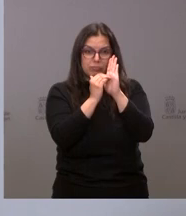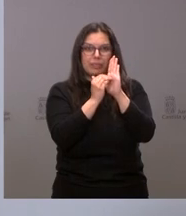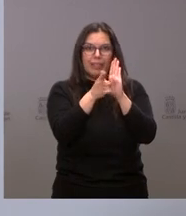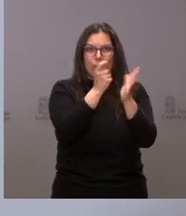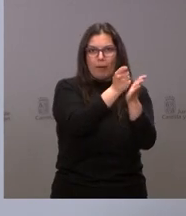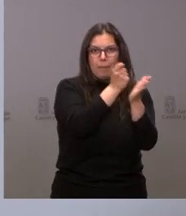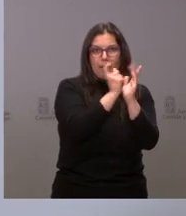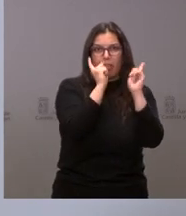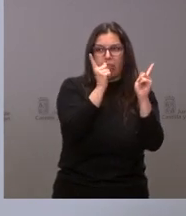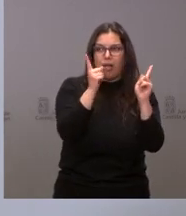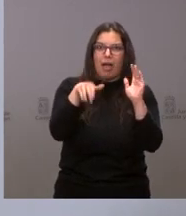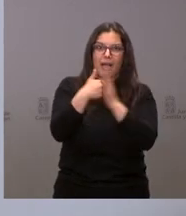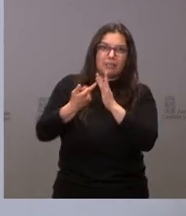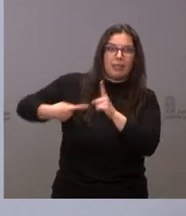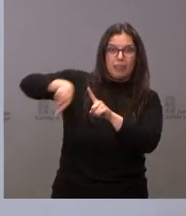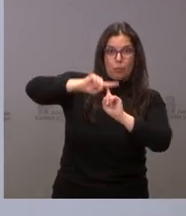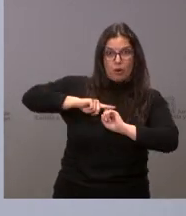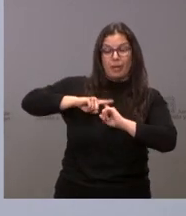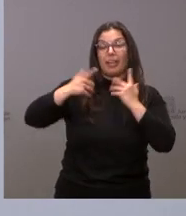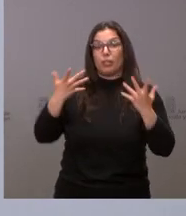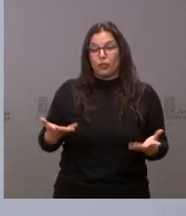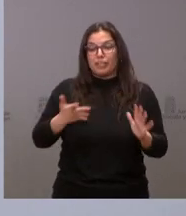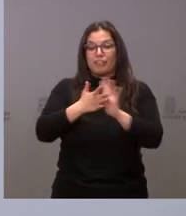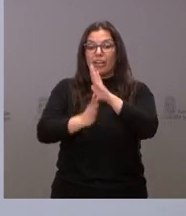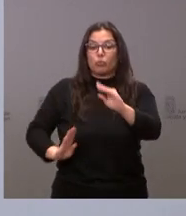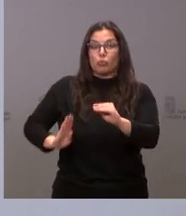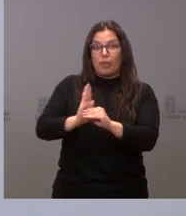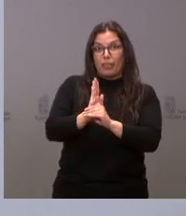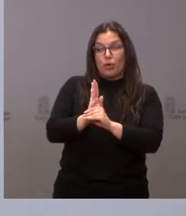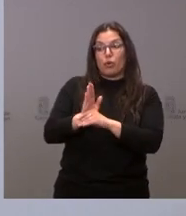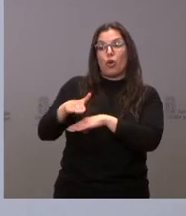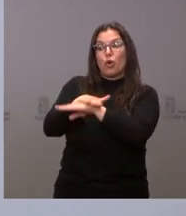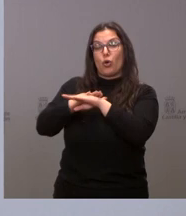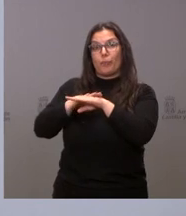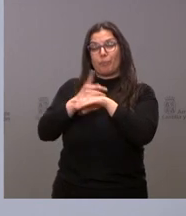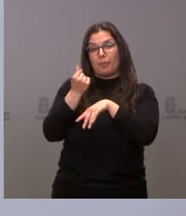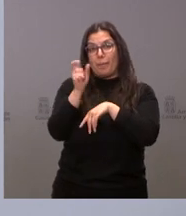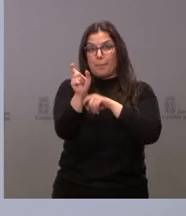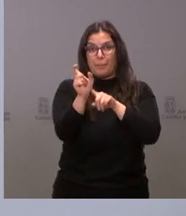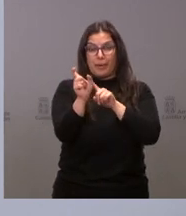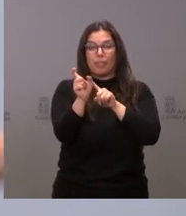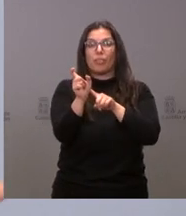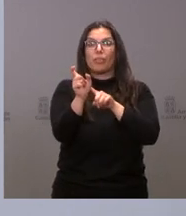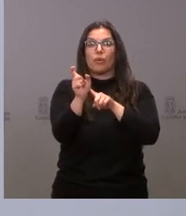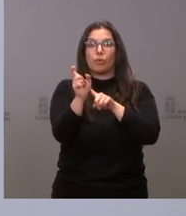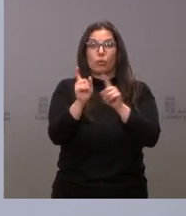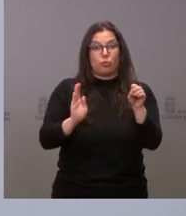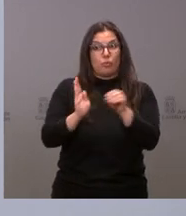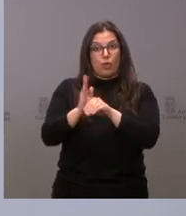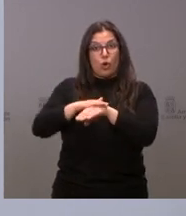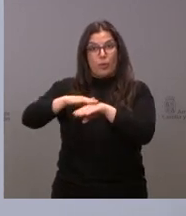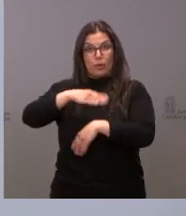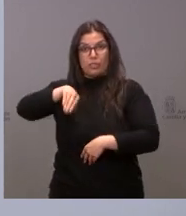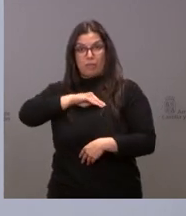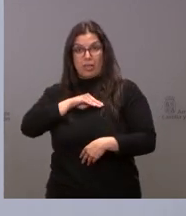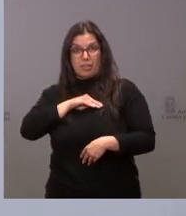la subvención que tiene que pagar el precio del combustible, la subvención que va a pagar el Gobierno